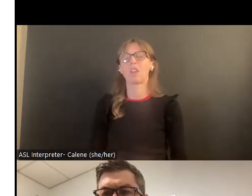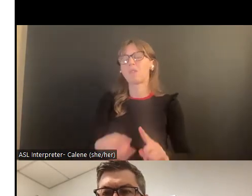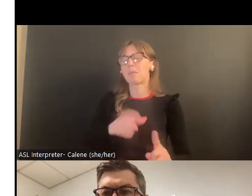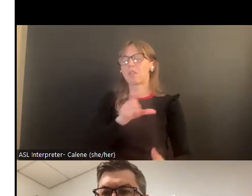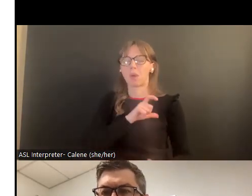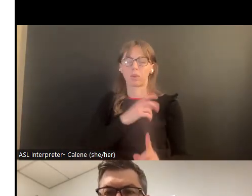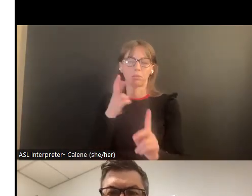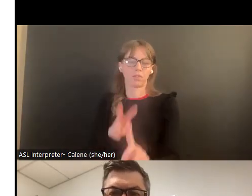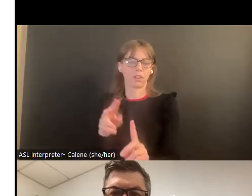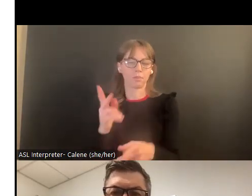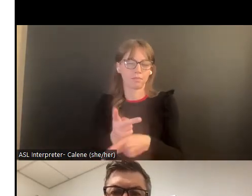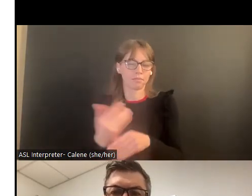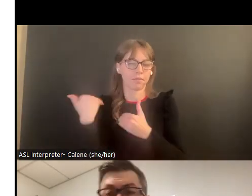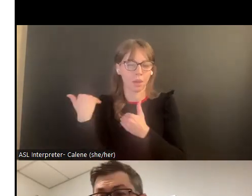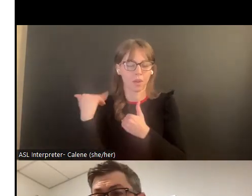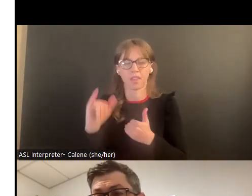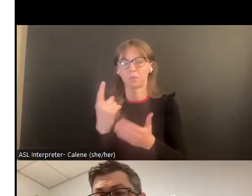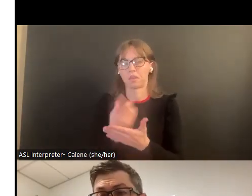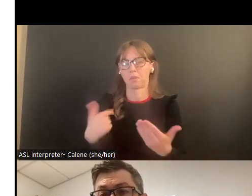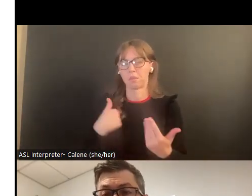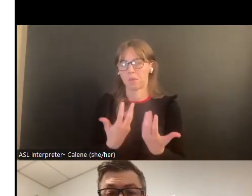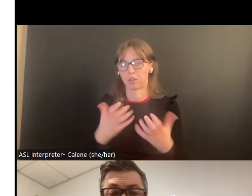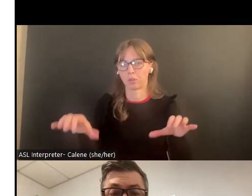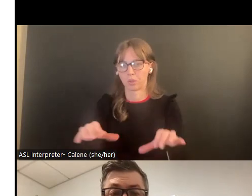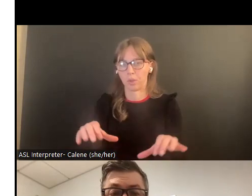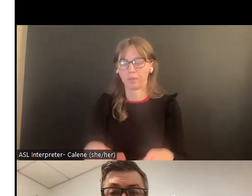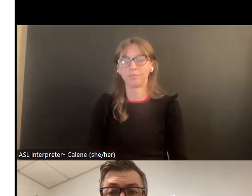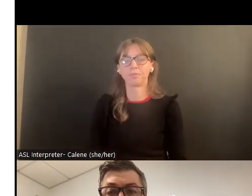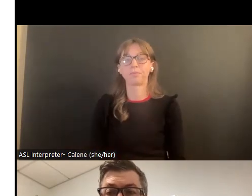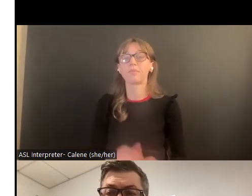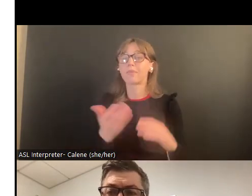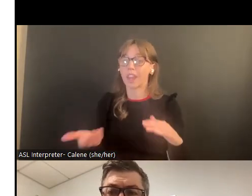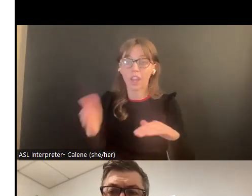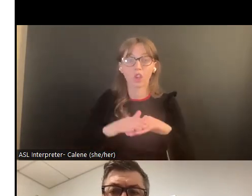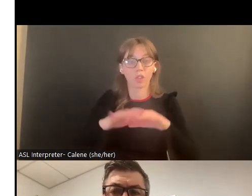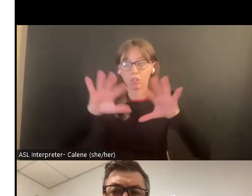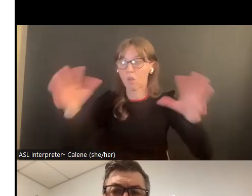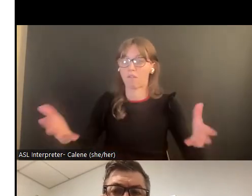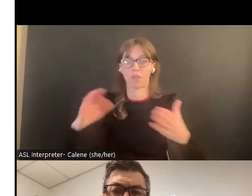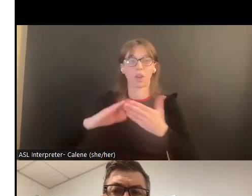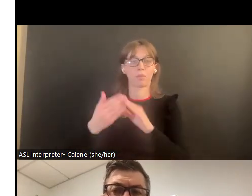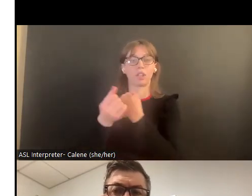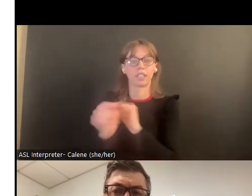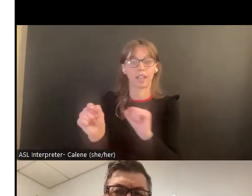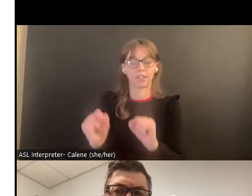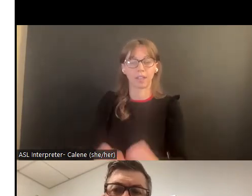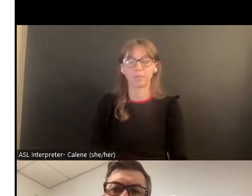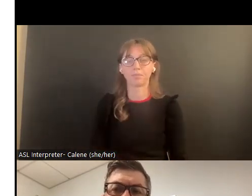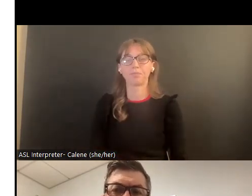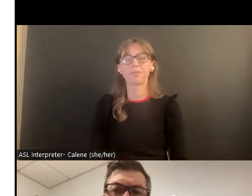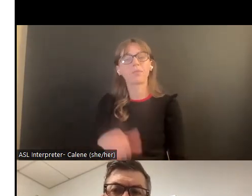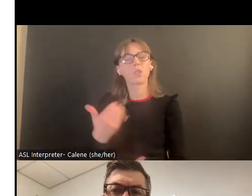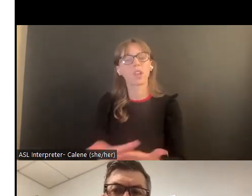violencia doméstica y también tomar poner la responsabilidad sobre los ofensores y dar